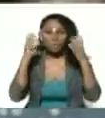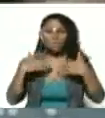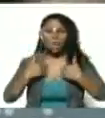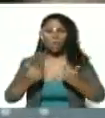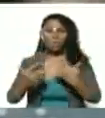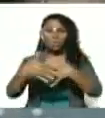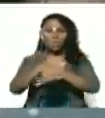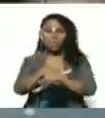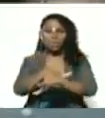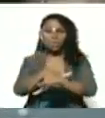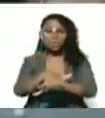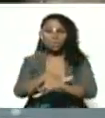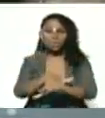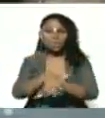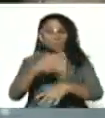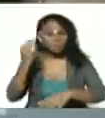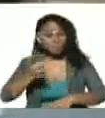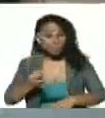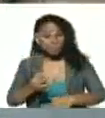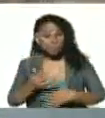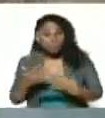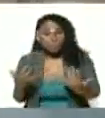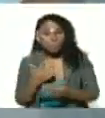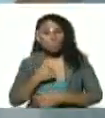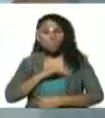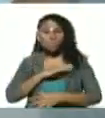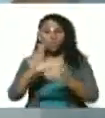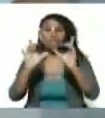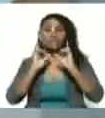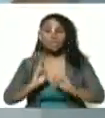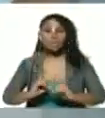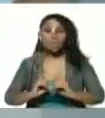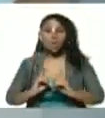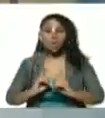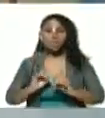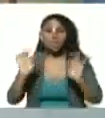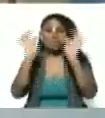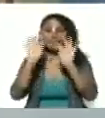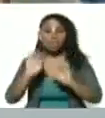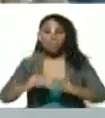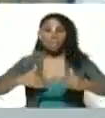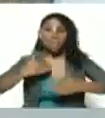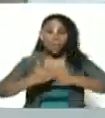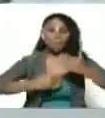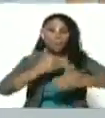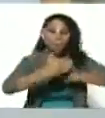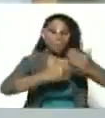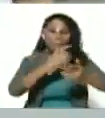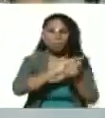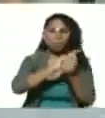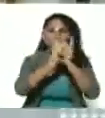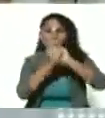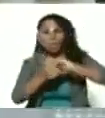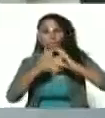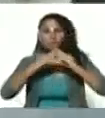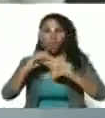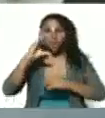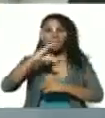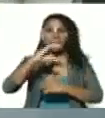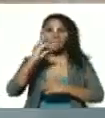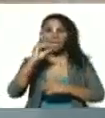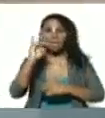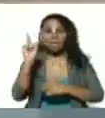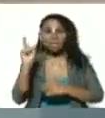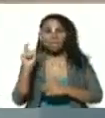¿verdad? y bueno hemos decidido de manera progresiva convertir todos los CDI todos los